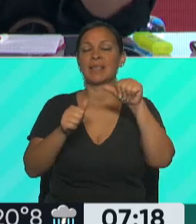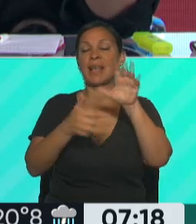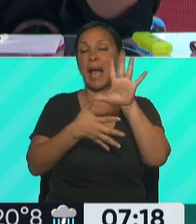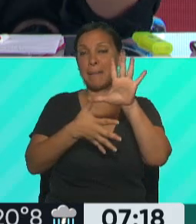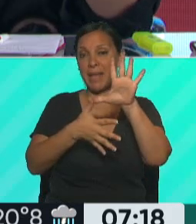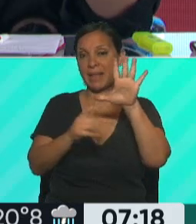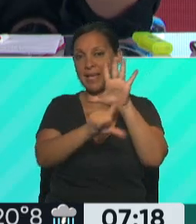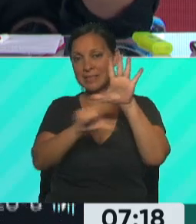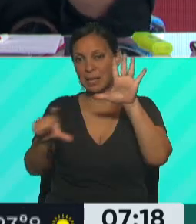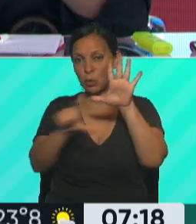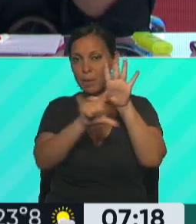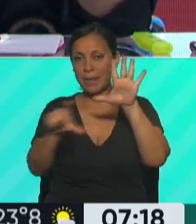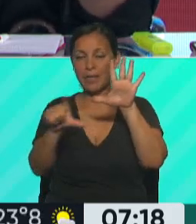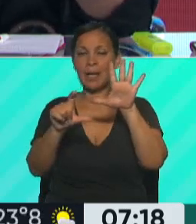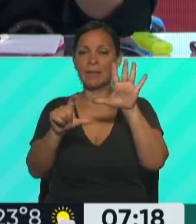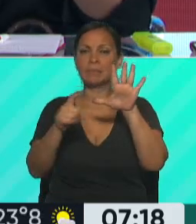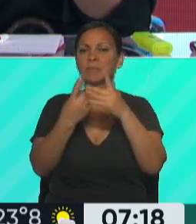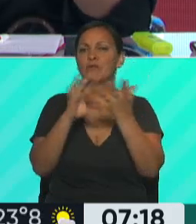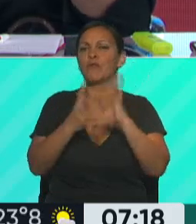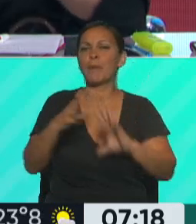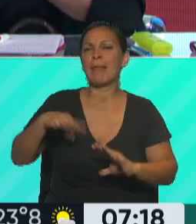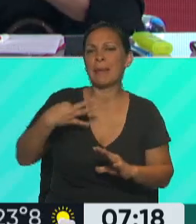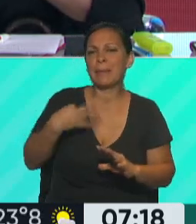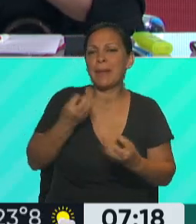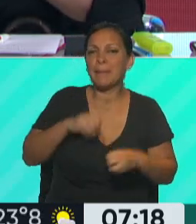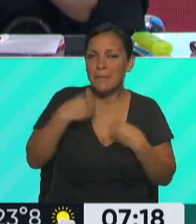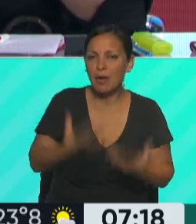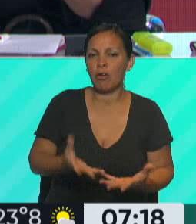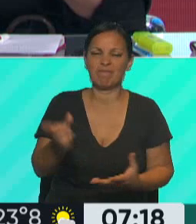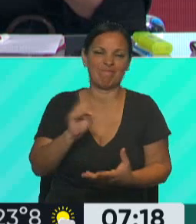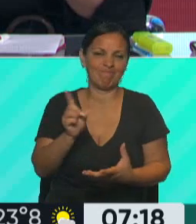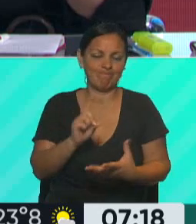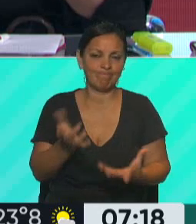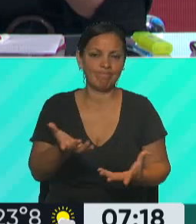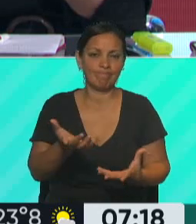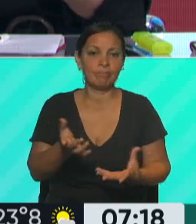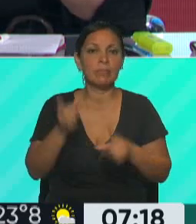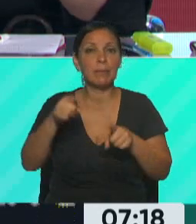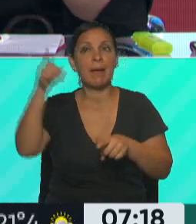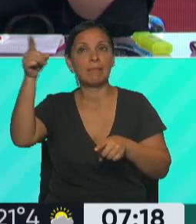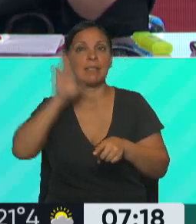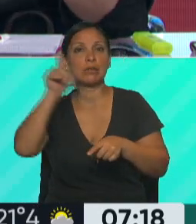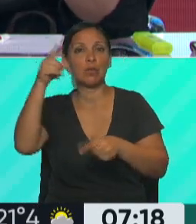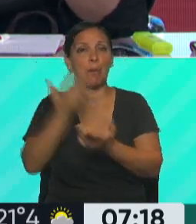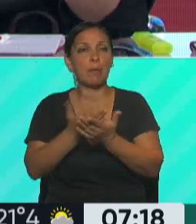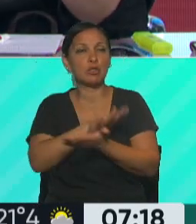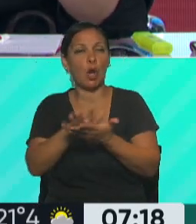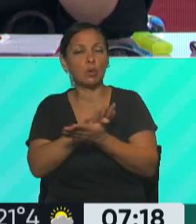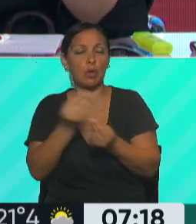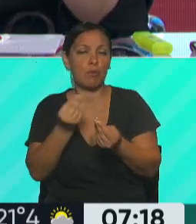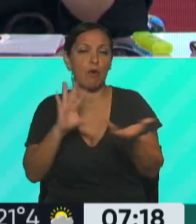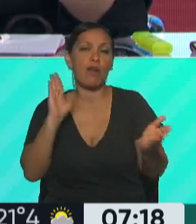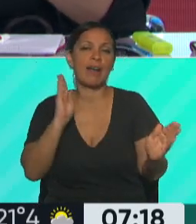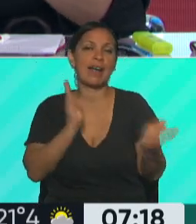no han mejorado en el último tiempo. Y no hay una solución que no sea represiva por parte de Estados Unidos. Vamos a ver si López Obrador